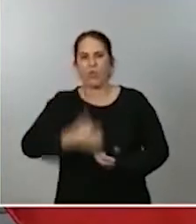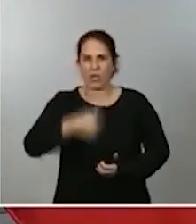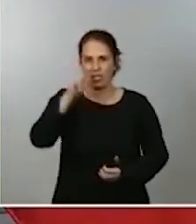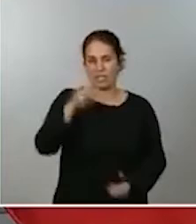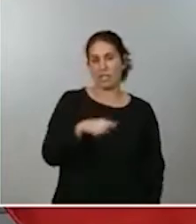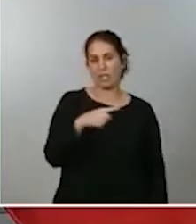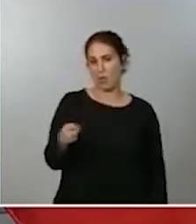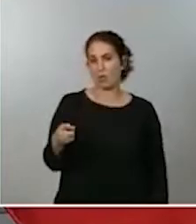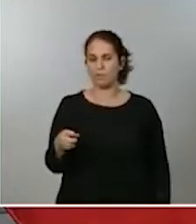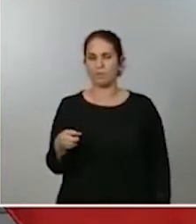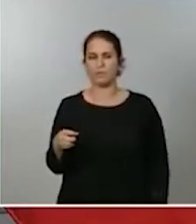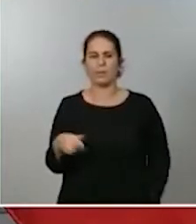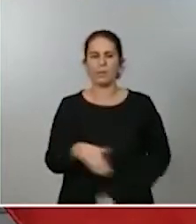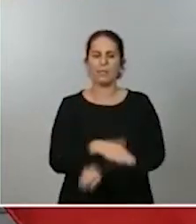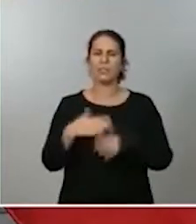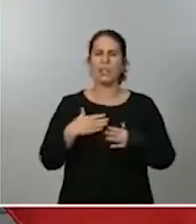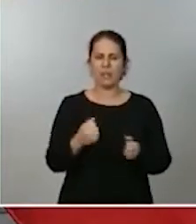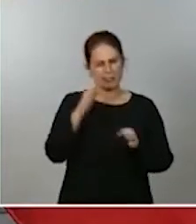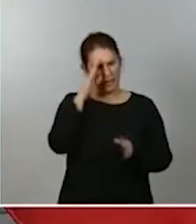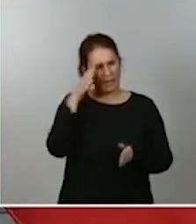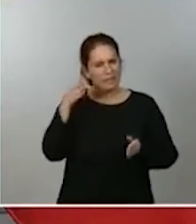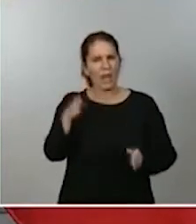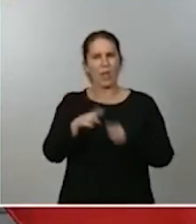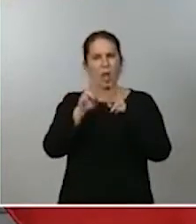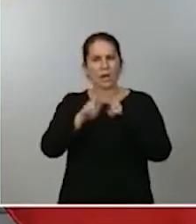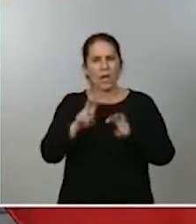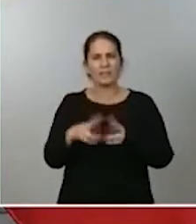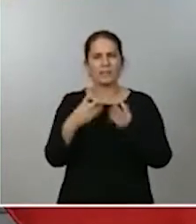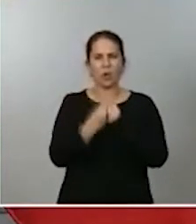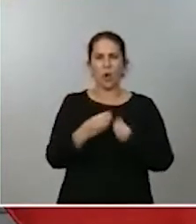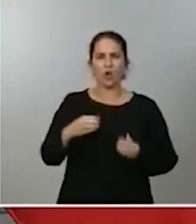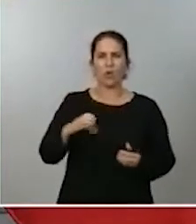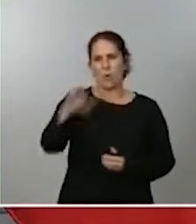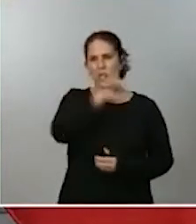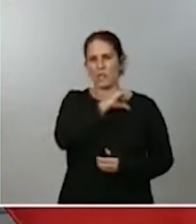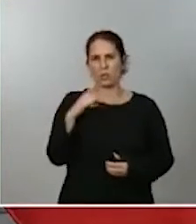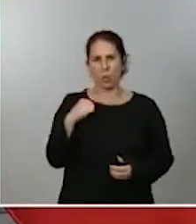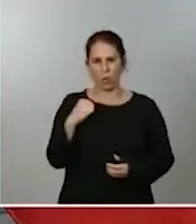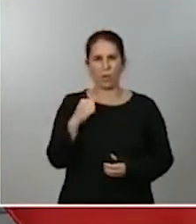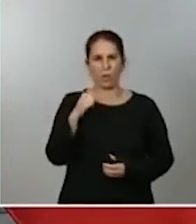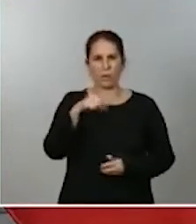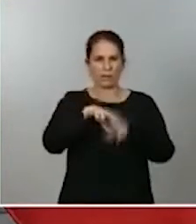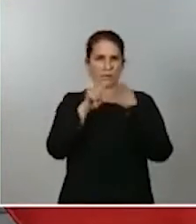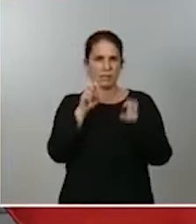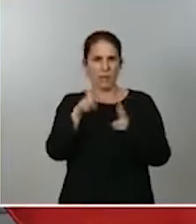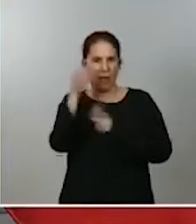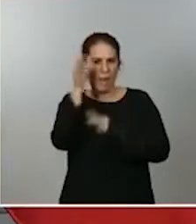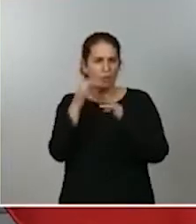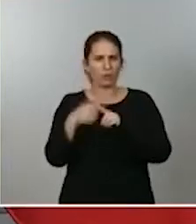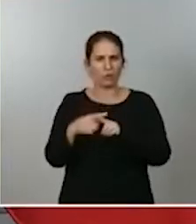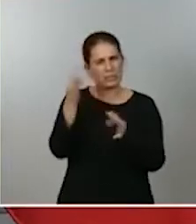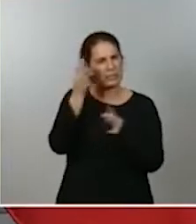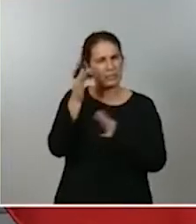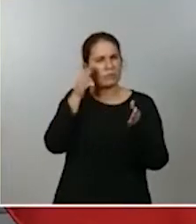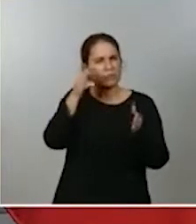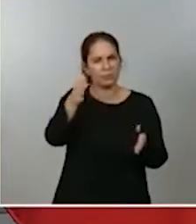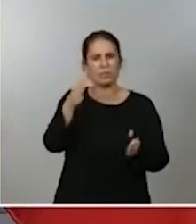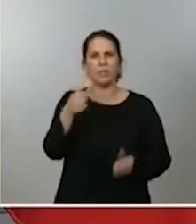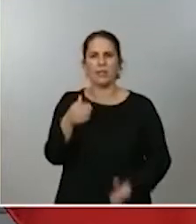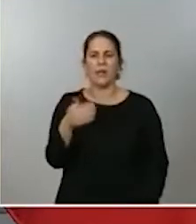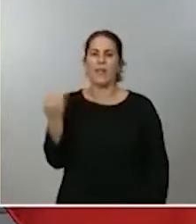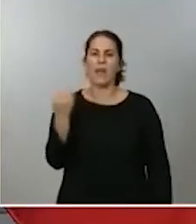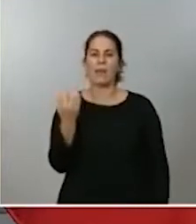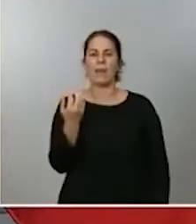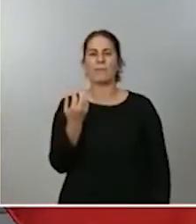análisis con todas las comunidades autónomas en esta cogobernanza de estos datos y, por tanto, insistimos que habrá que ir adoptando